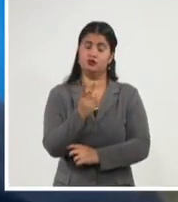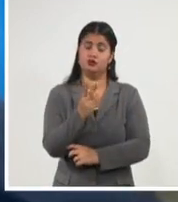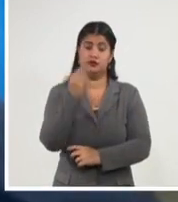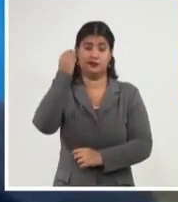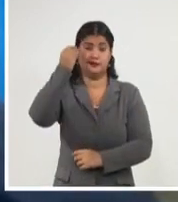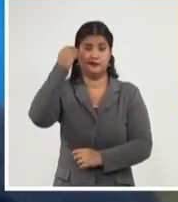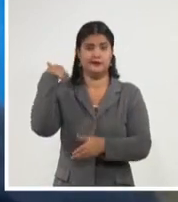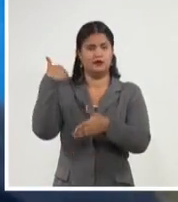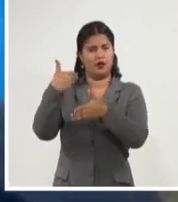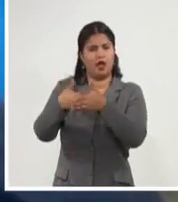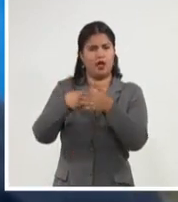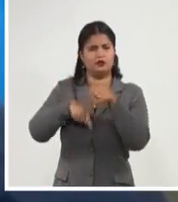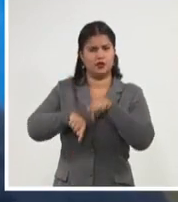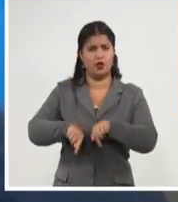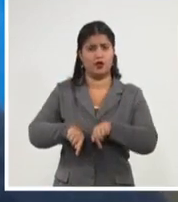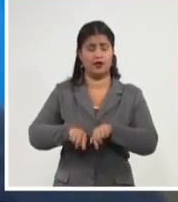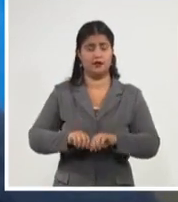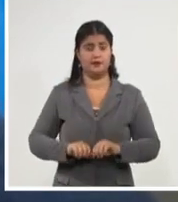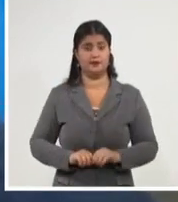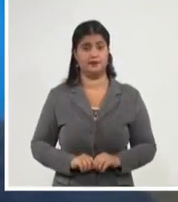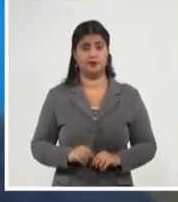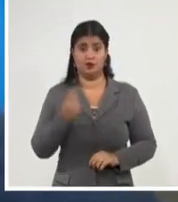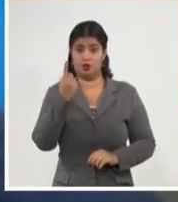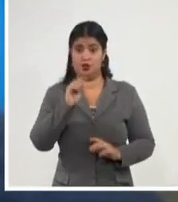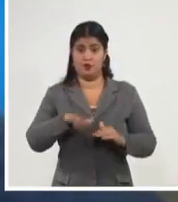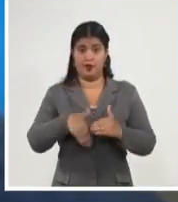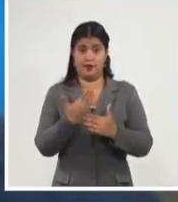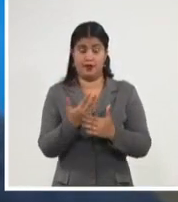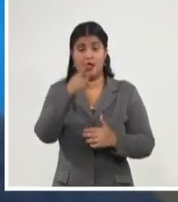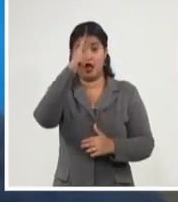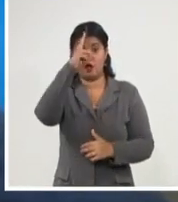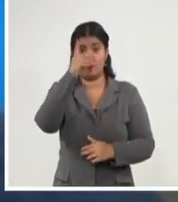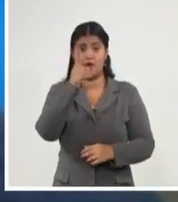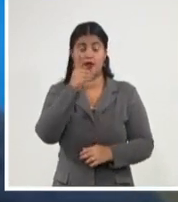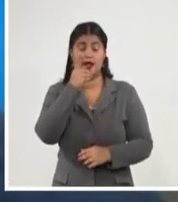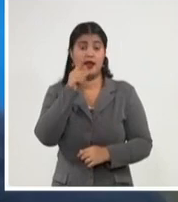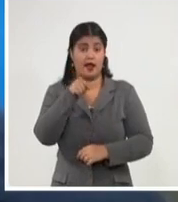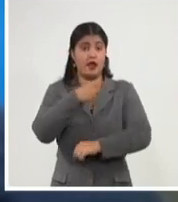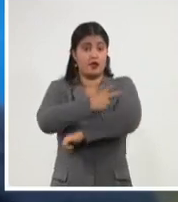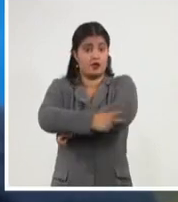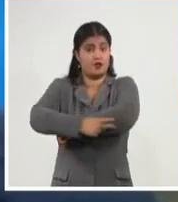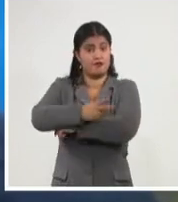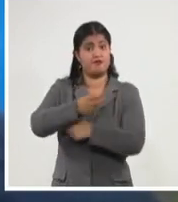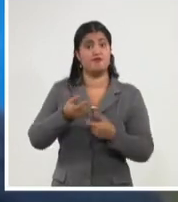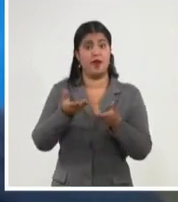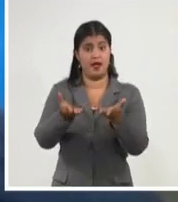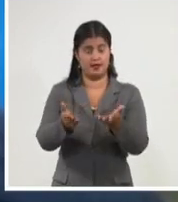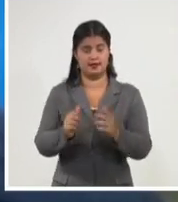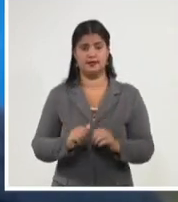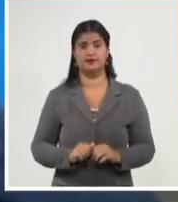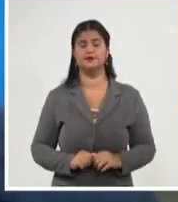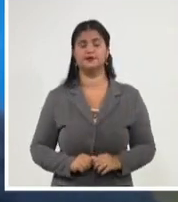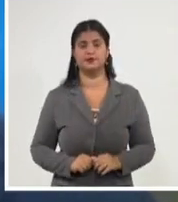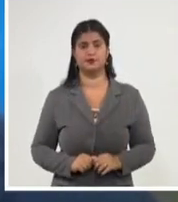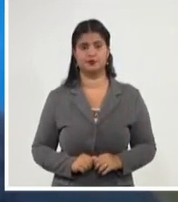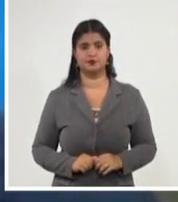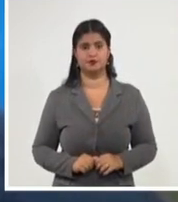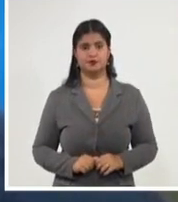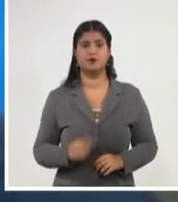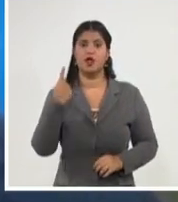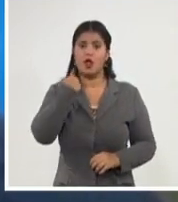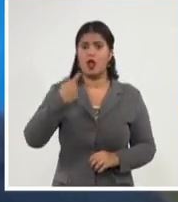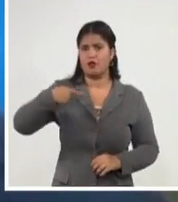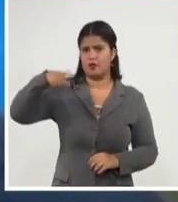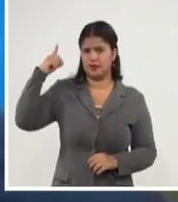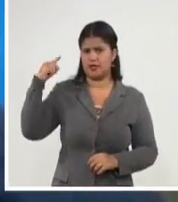en Dominicana el primer día, porque ya el año pasado en el Premundial de Piché, le hice una buena apertura y